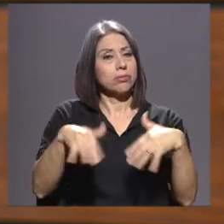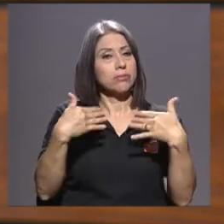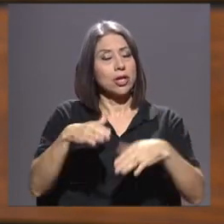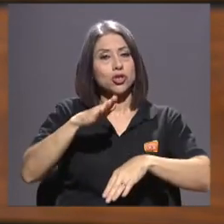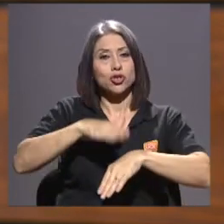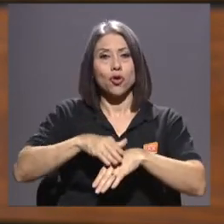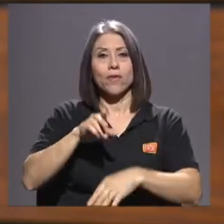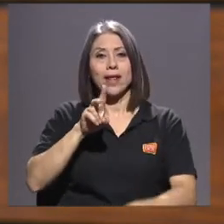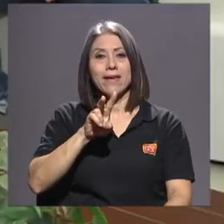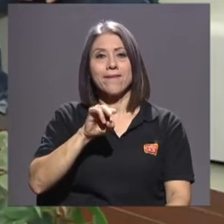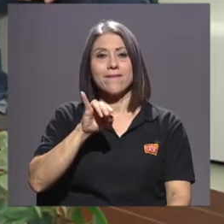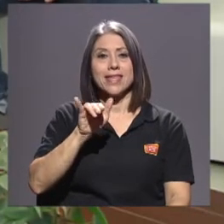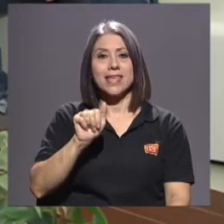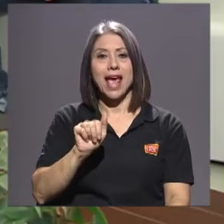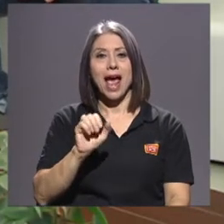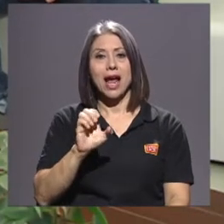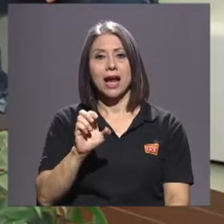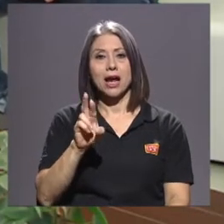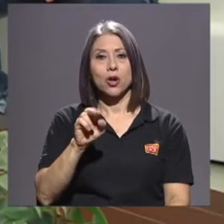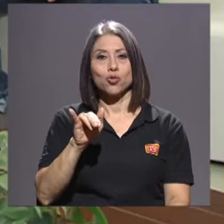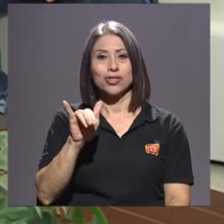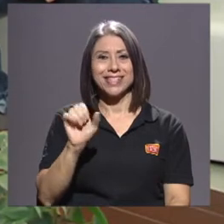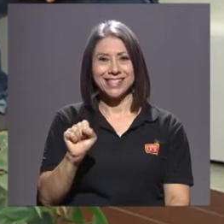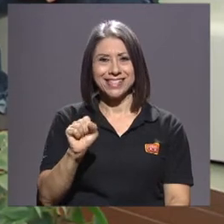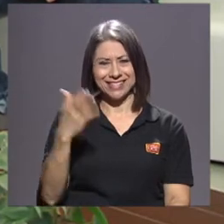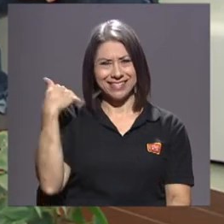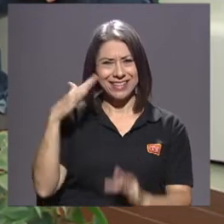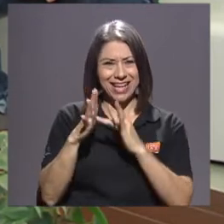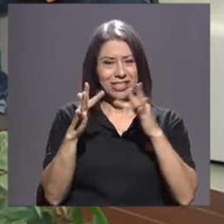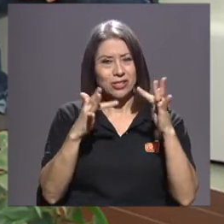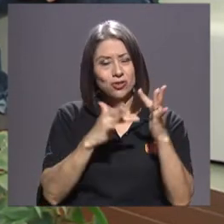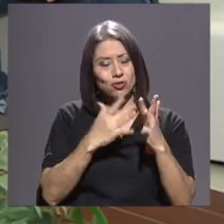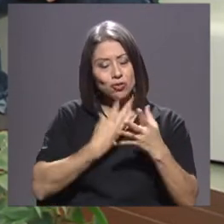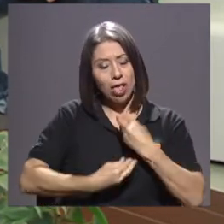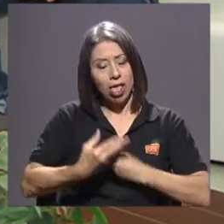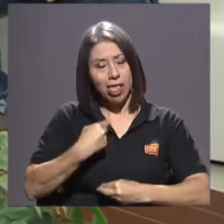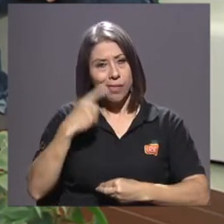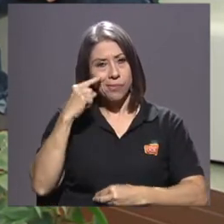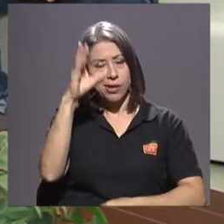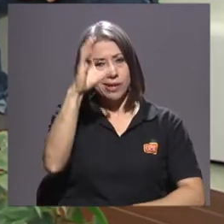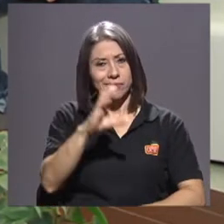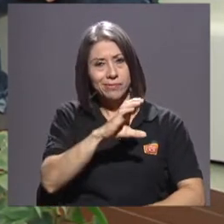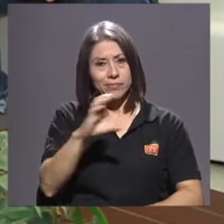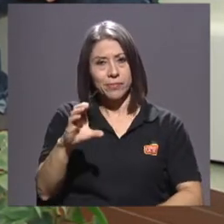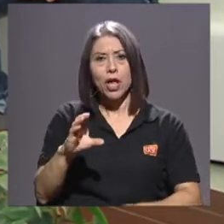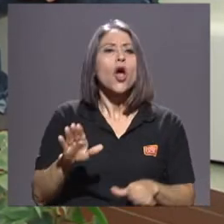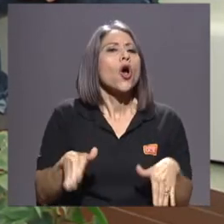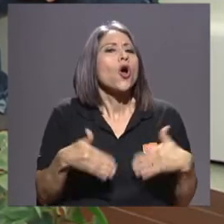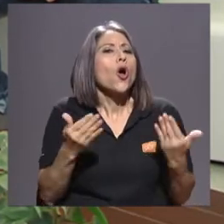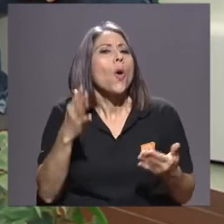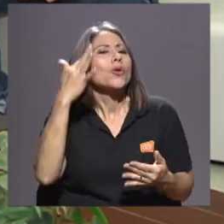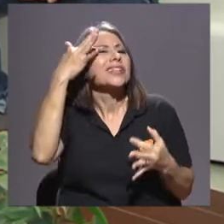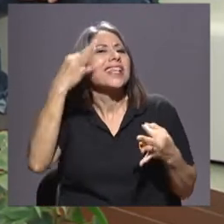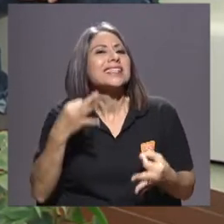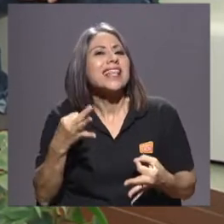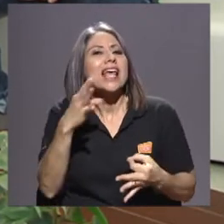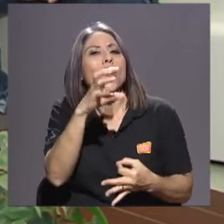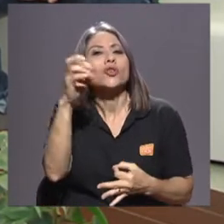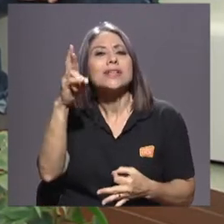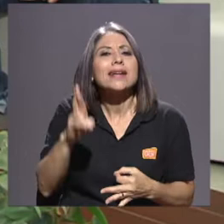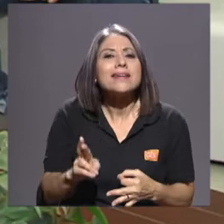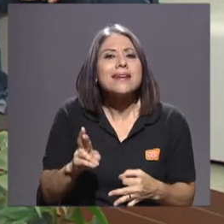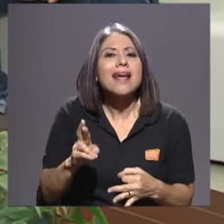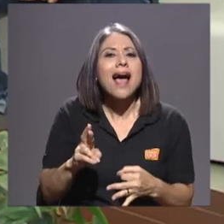Viacrucis. Y también, ¿cómo se decide que Costa Rica va a ser una de las ciudades en donde se expone? Es la número 11,